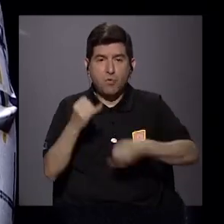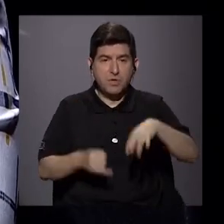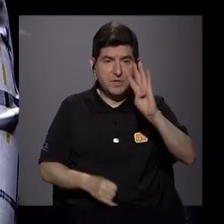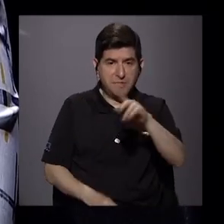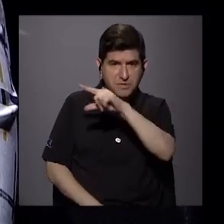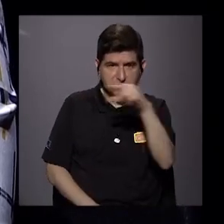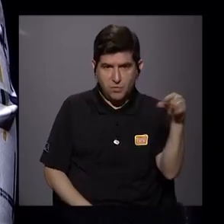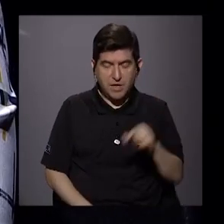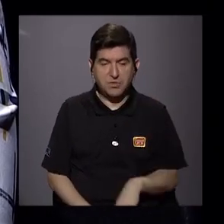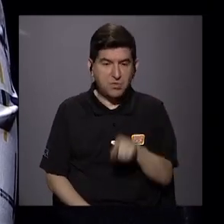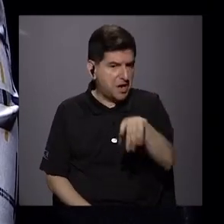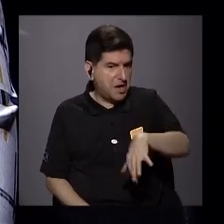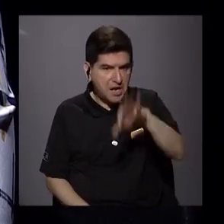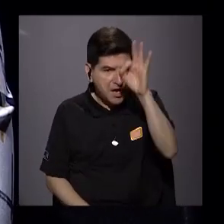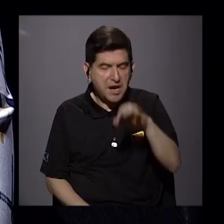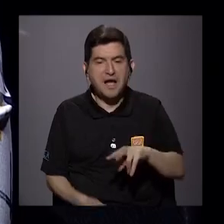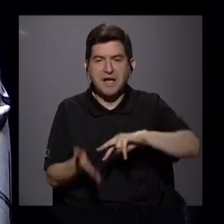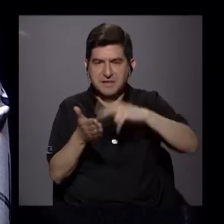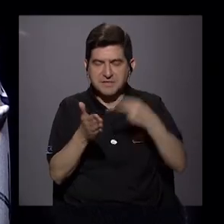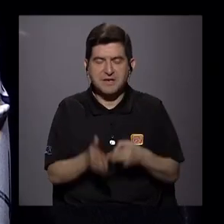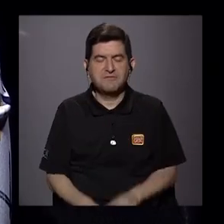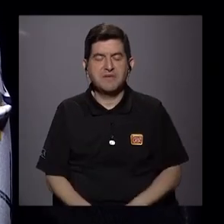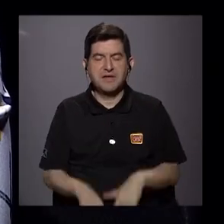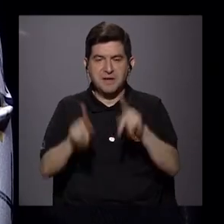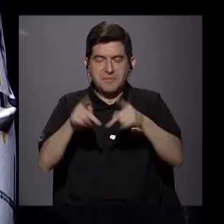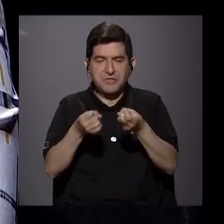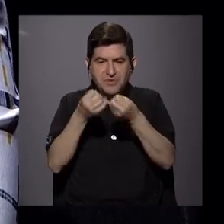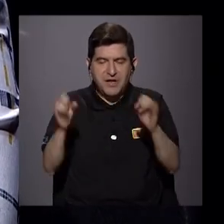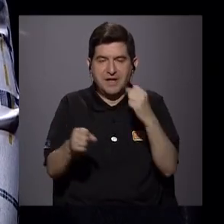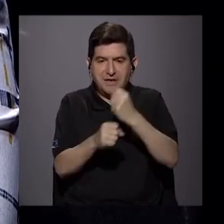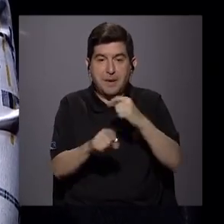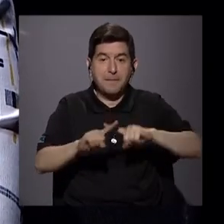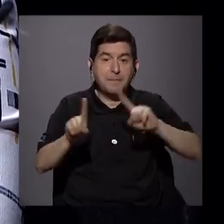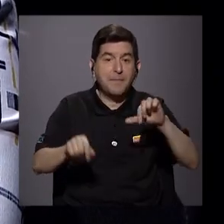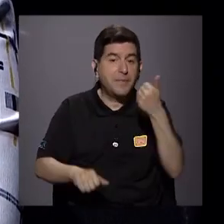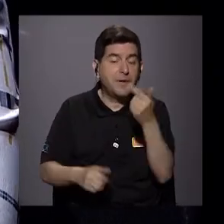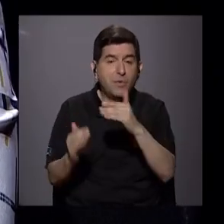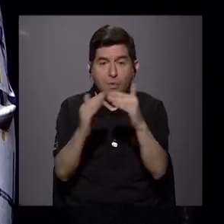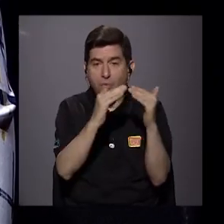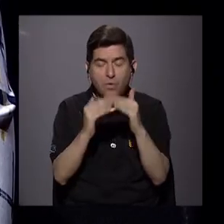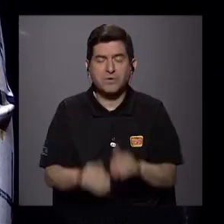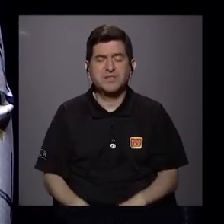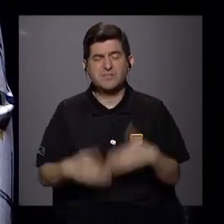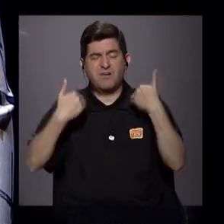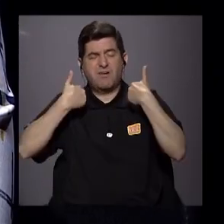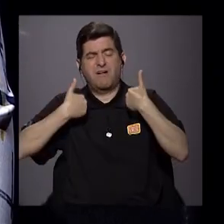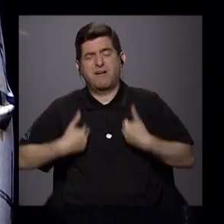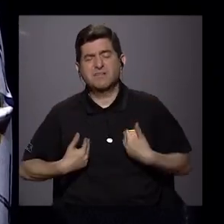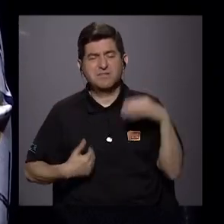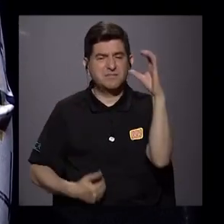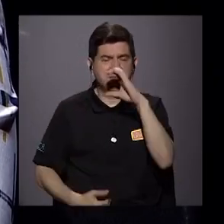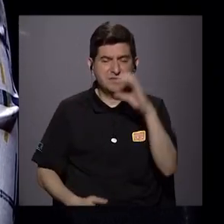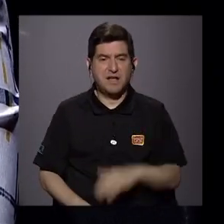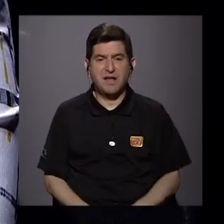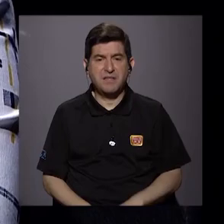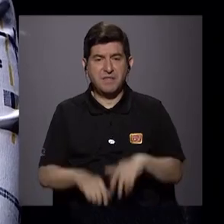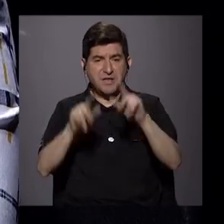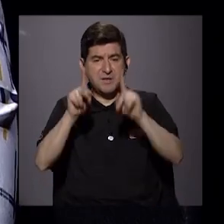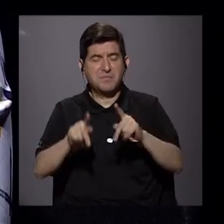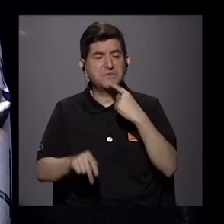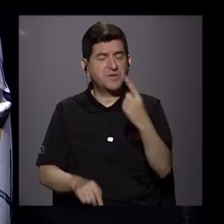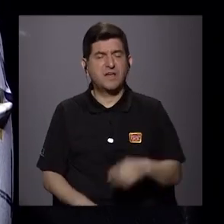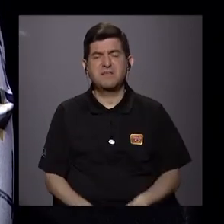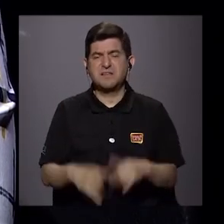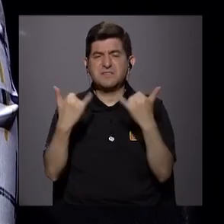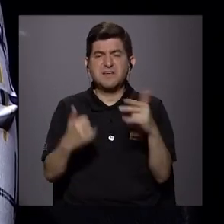si no lo encuentra es desempleado. Pero tenemos otro grupo de población que, por ejemplo, se cansó de buscar trabajo y cuando llega el encuestador le